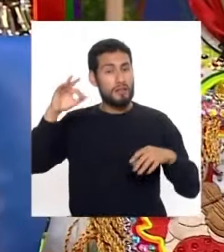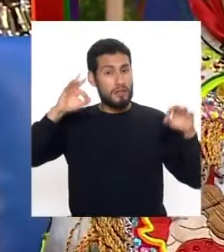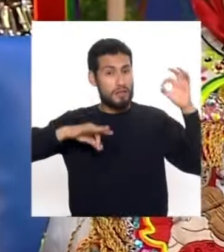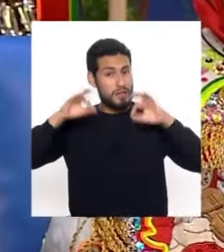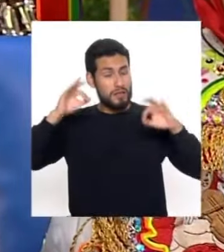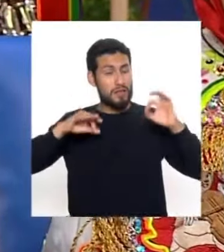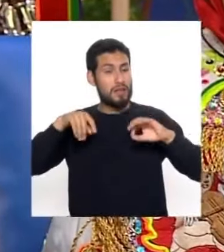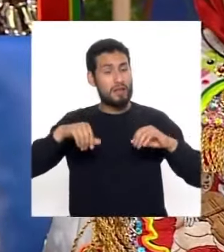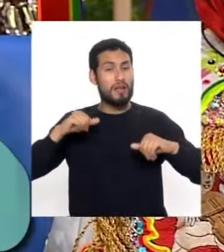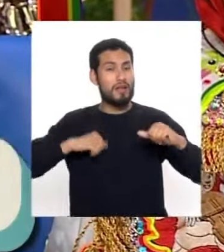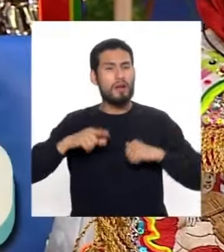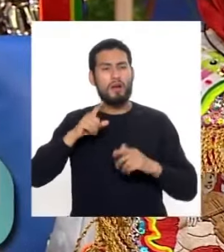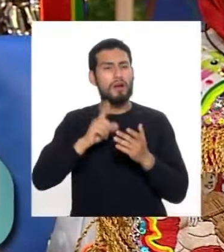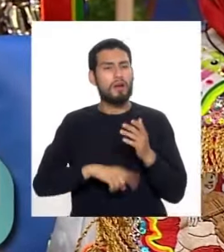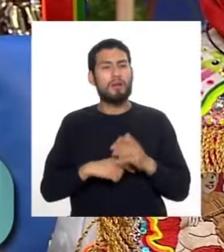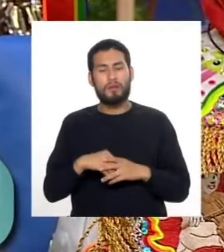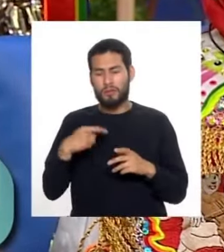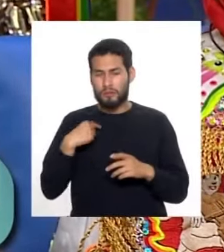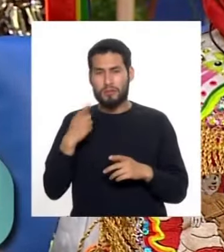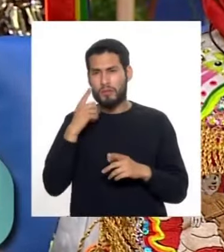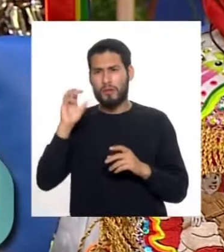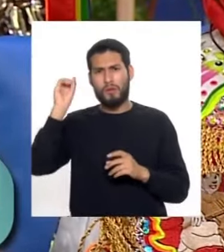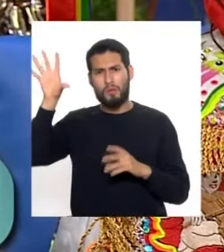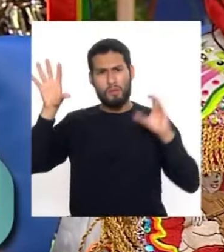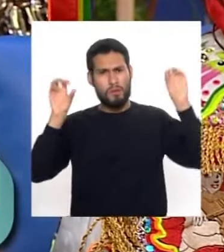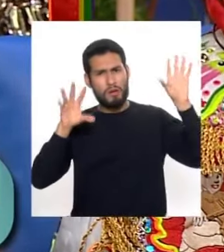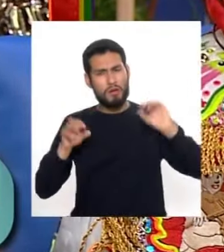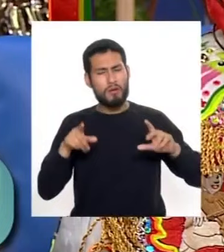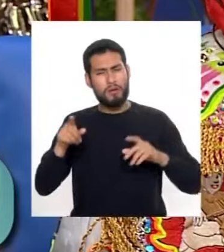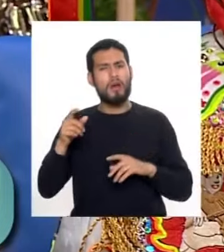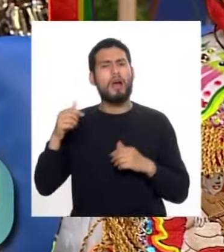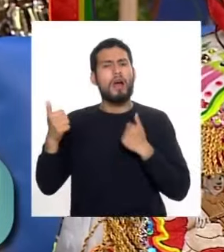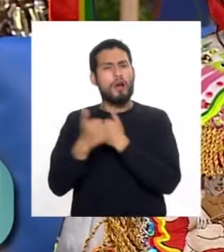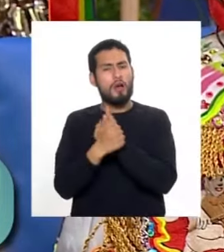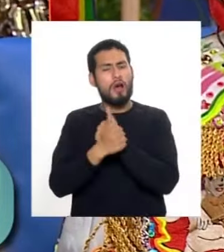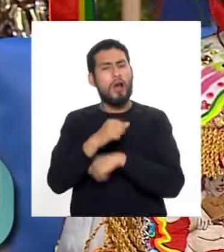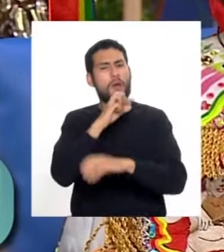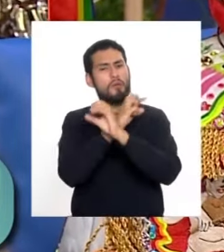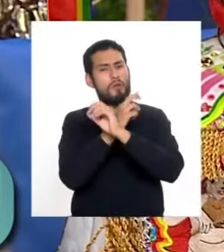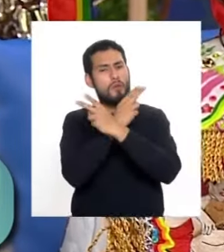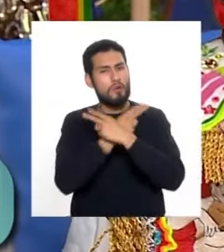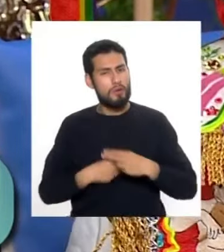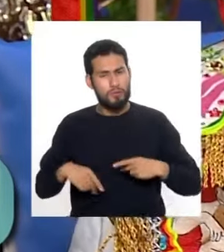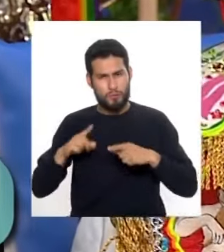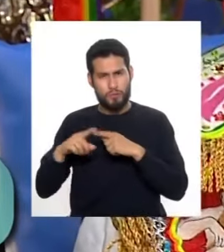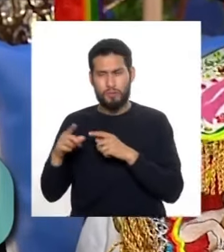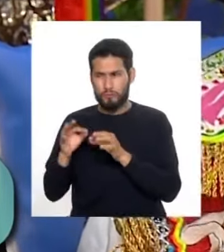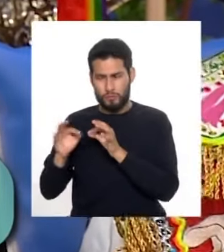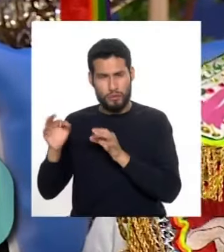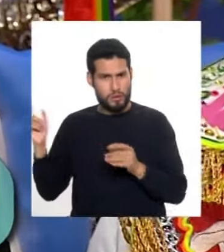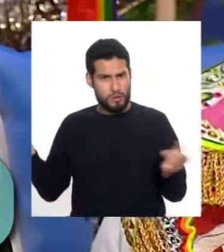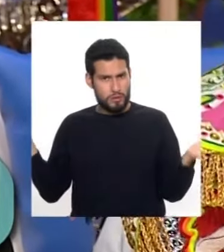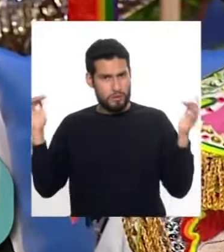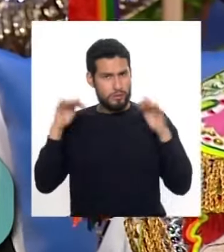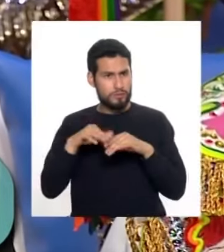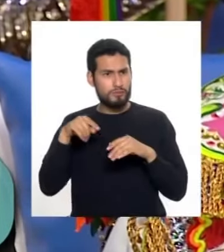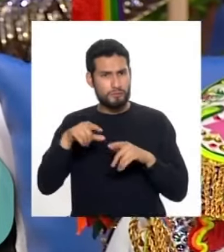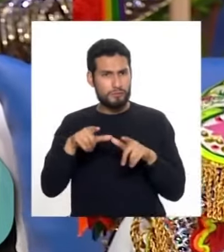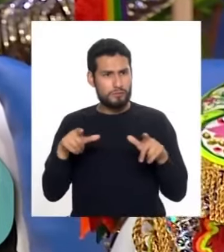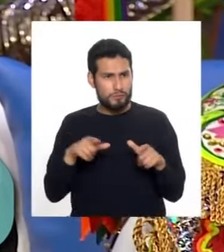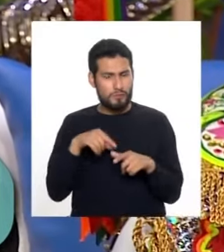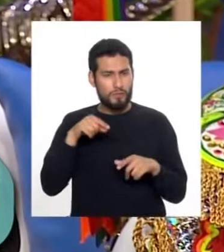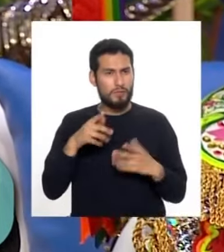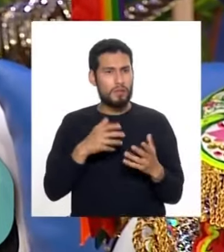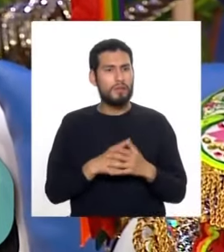estamos presentando todo lo que es la parte de las estampas andinas de Ayacucho, Apurima, Cuancavelica, los cuales van a delegaciones de allá, de los que bailan la sequía, los que